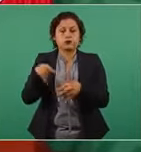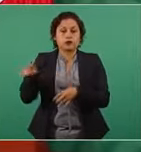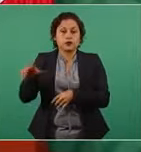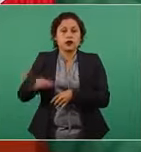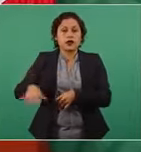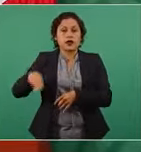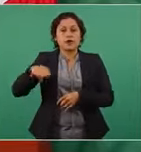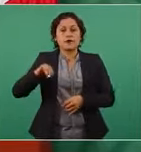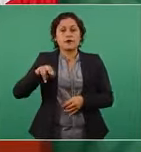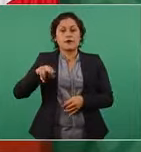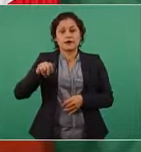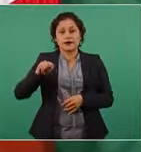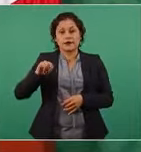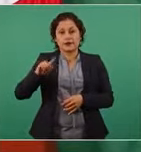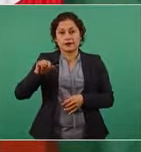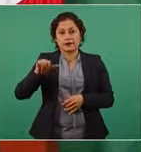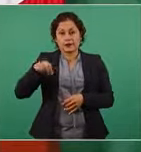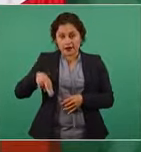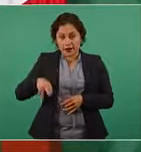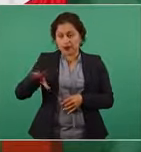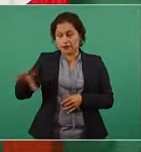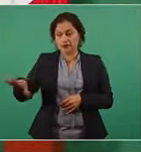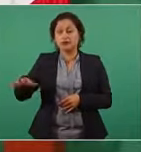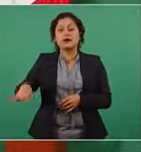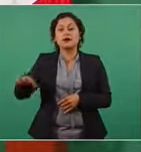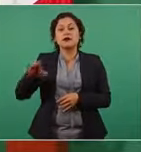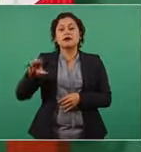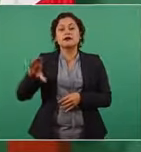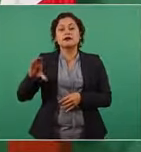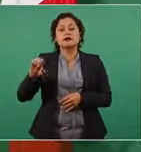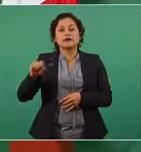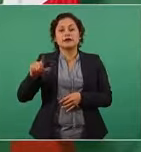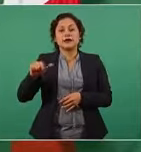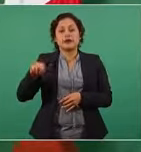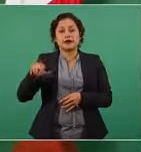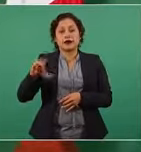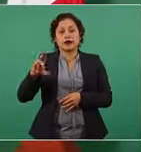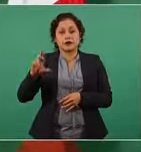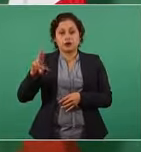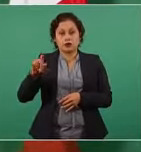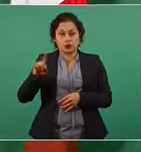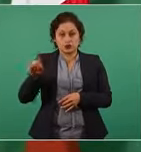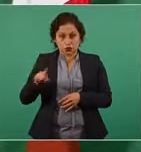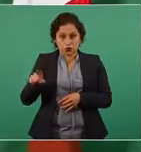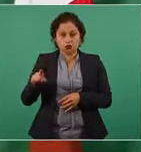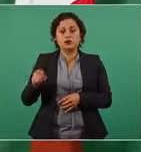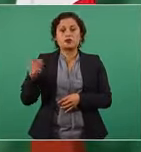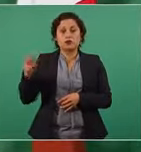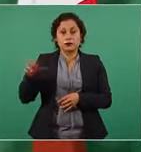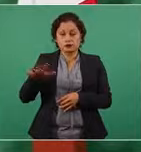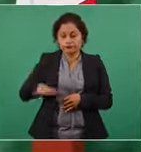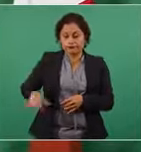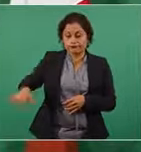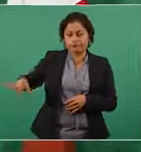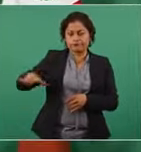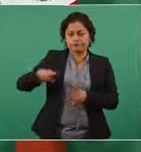Minatitlán y Salina Cruz, toda esa franja va a estar a cargo